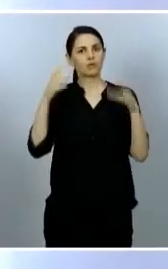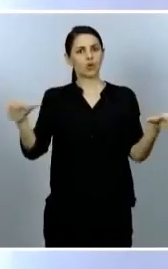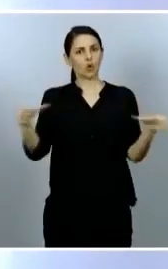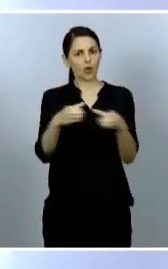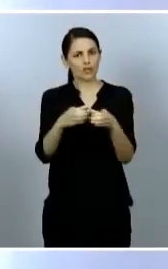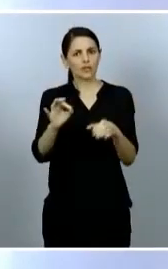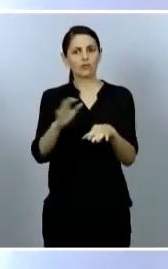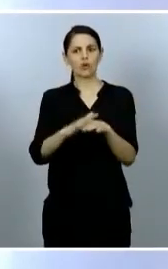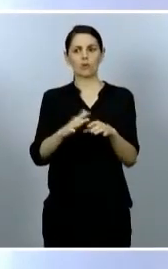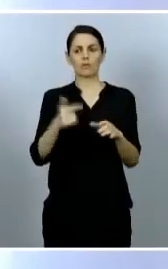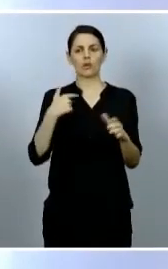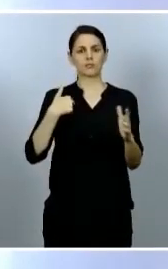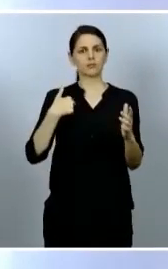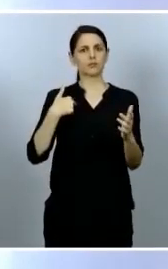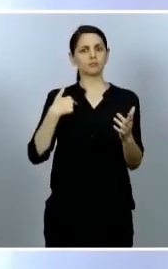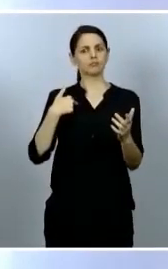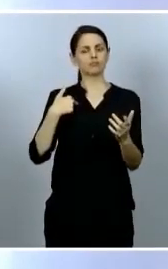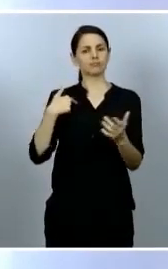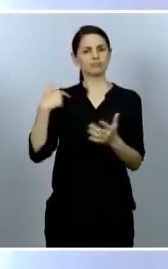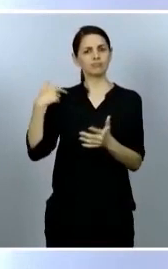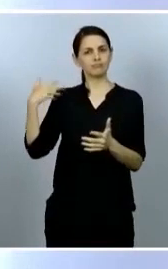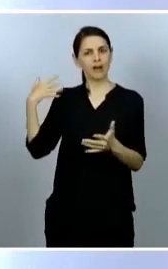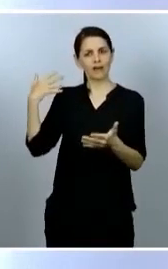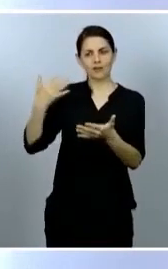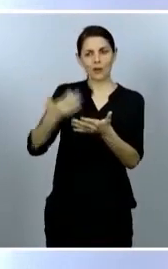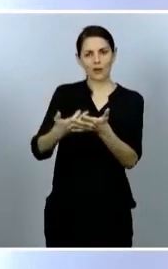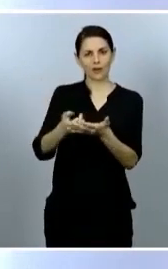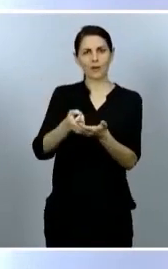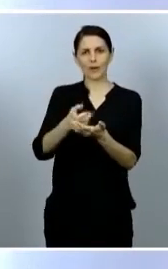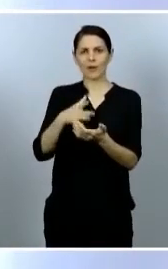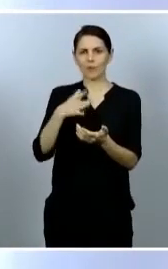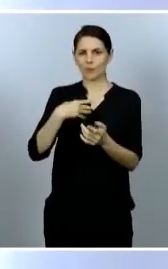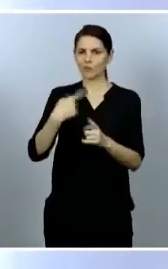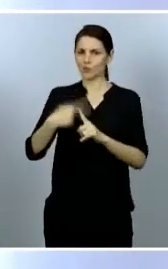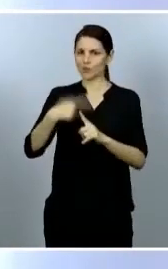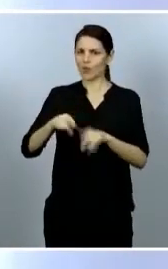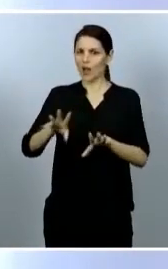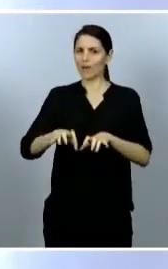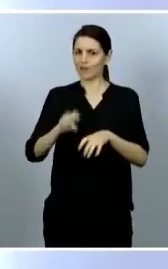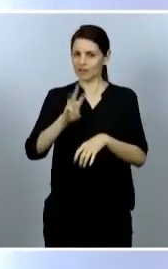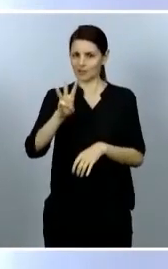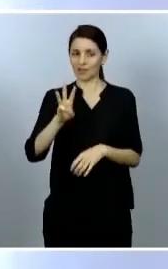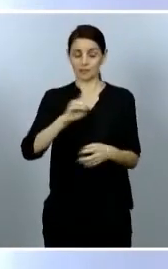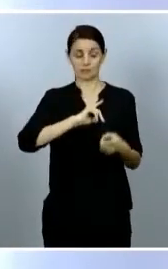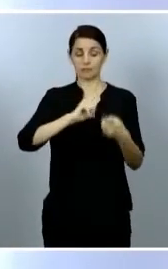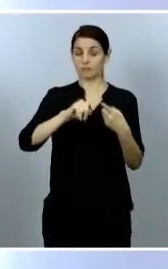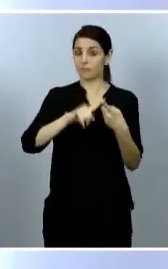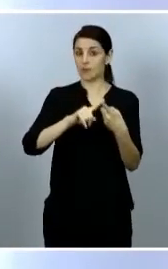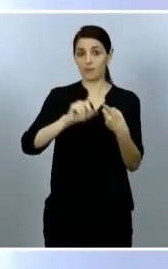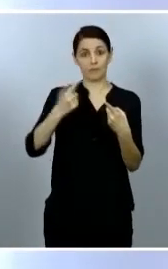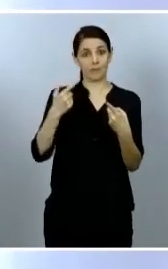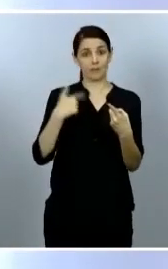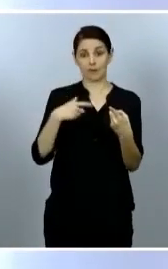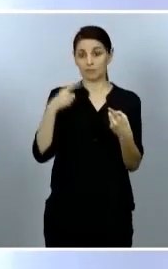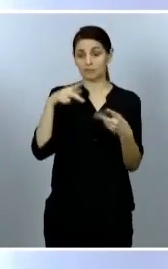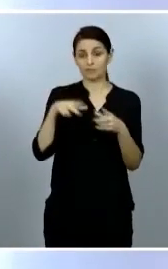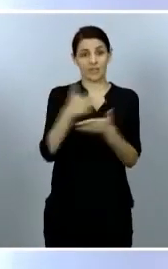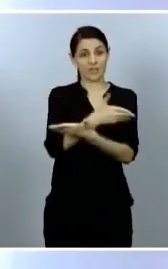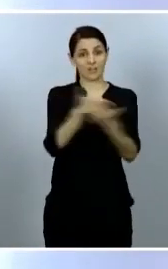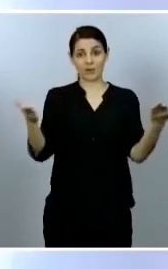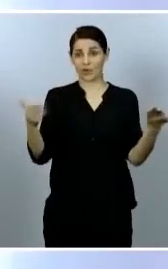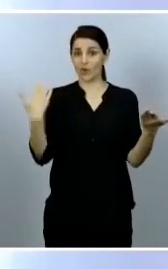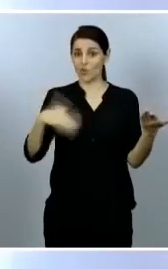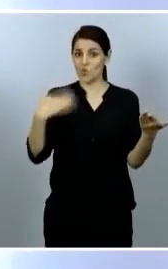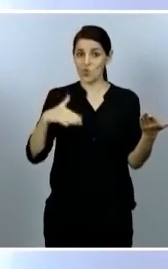podemos extraer tres lecciones. En primer lugar, el esfuerzo de determinación que han mostrado los españoles en el confinamiento más